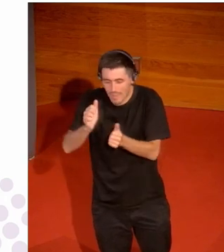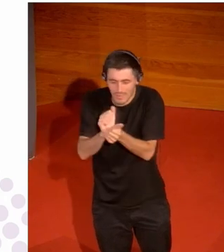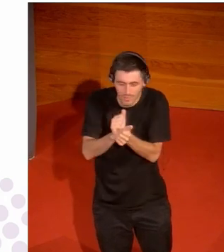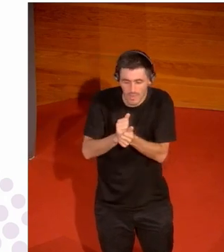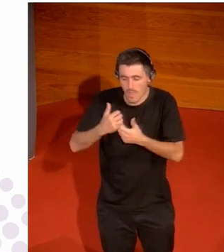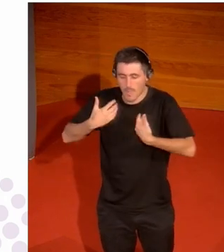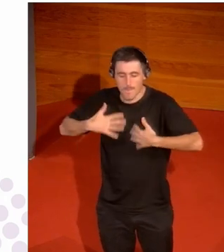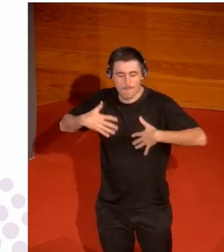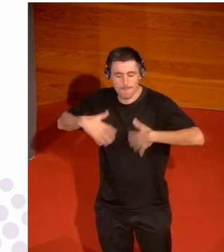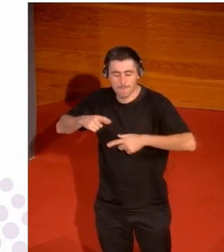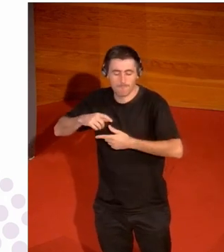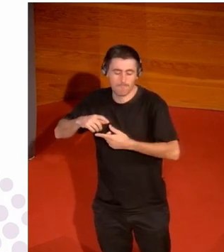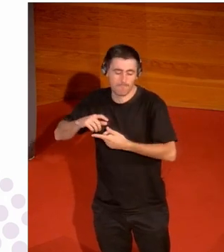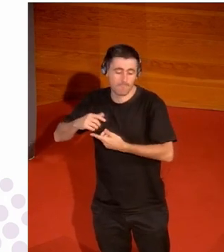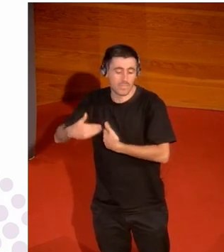bien pero yo estoy hablando por ejemplo